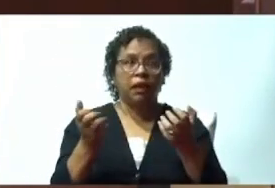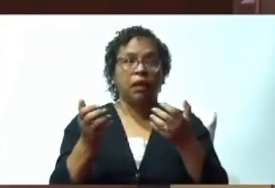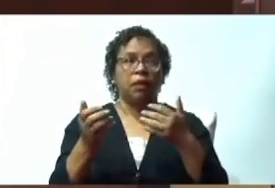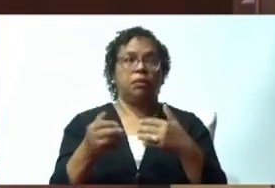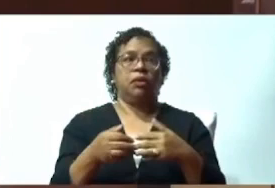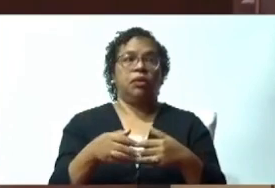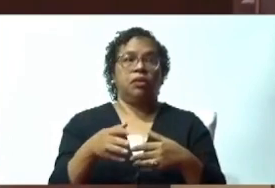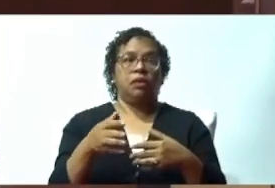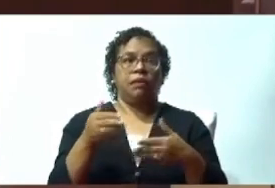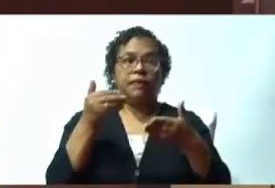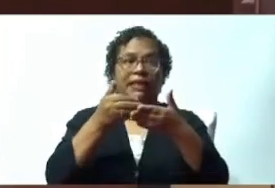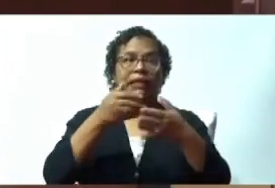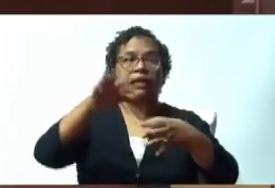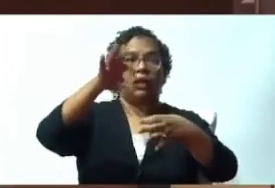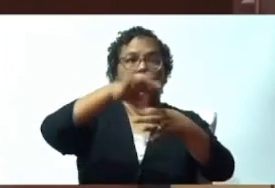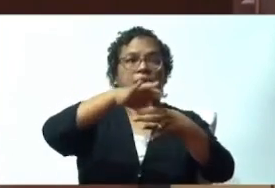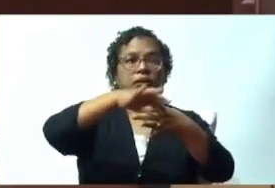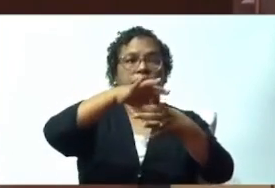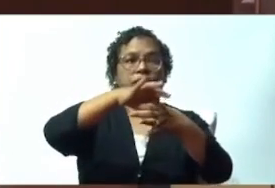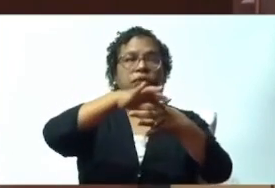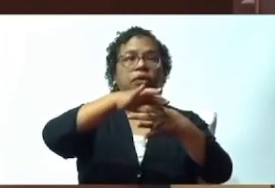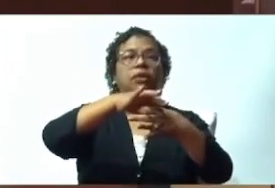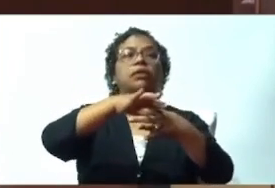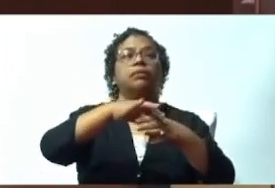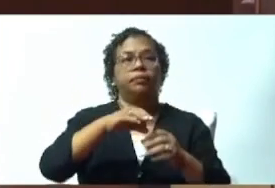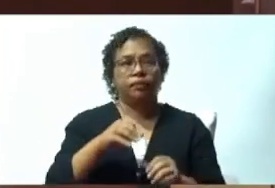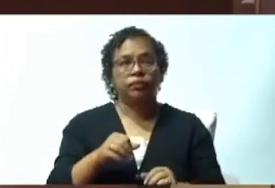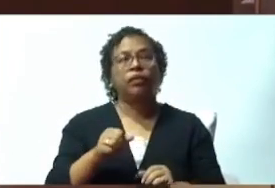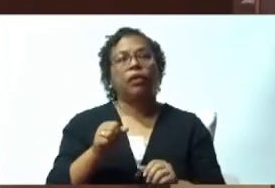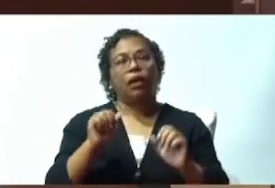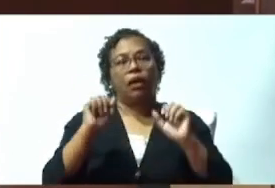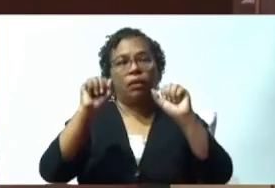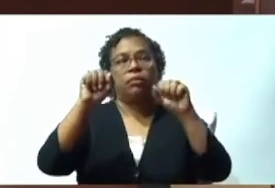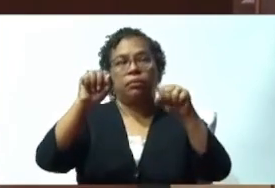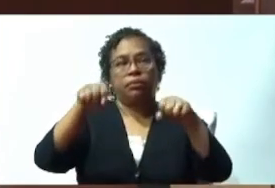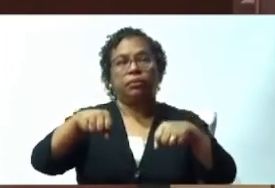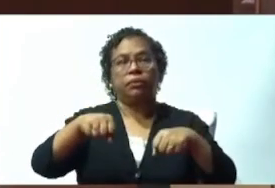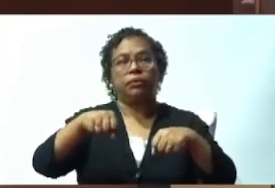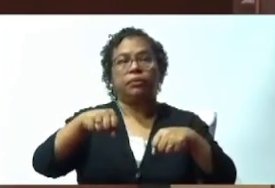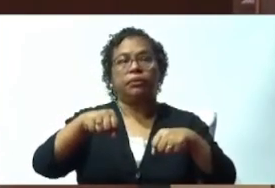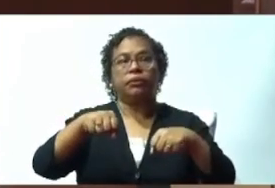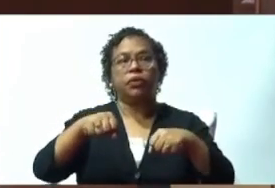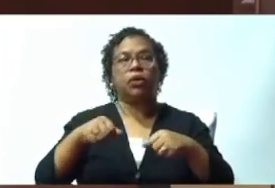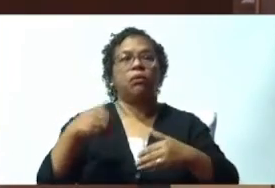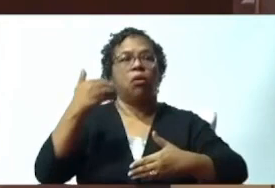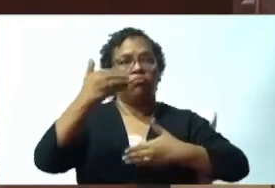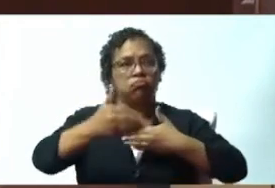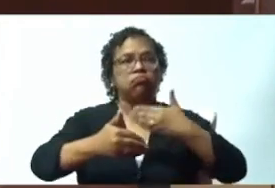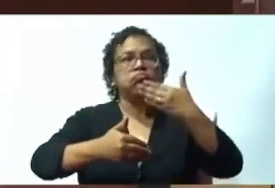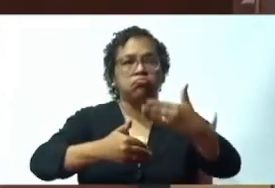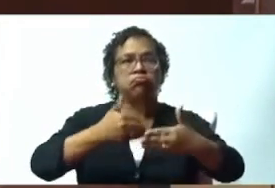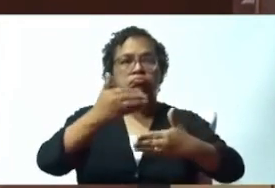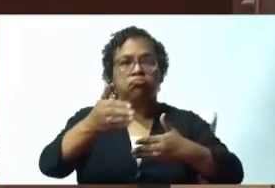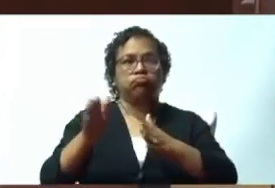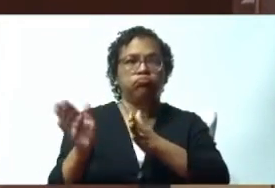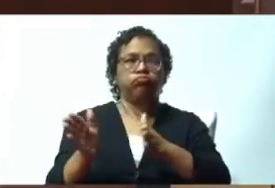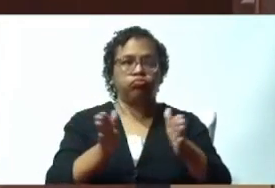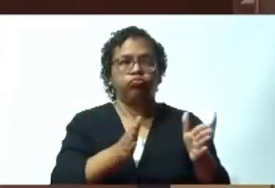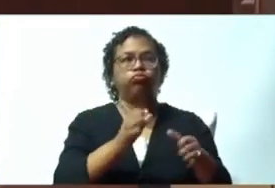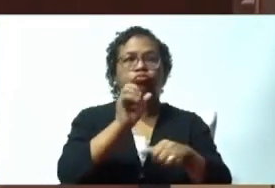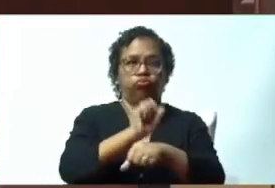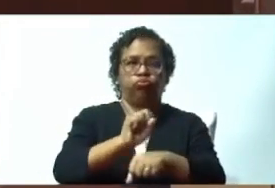estar trabajando tal y como el país espera de cada uno de nosotros.